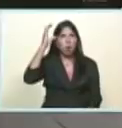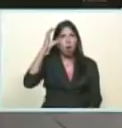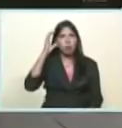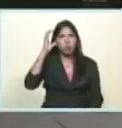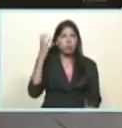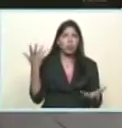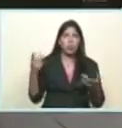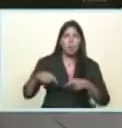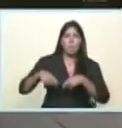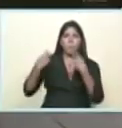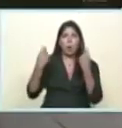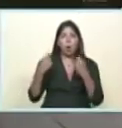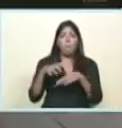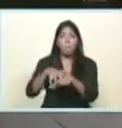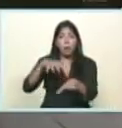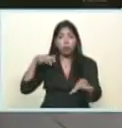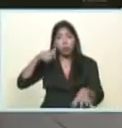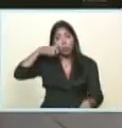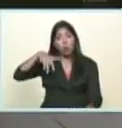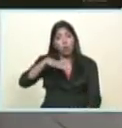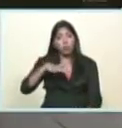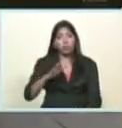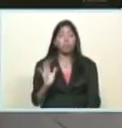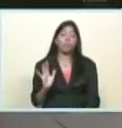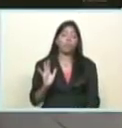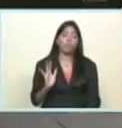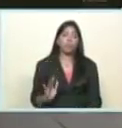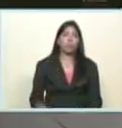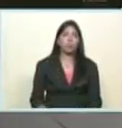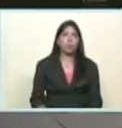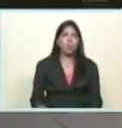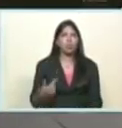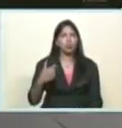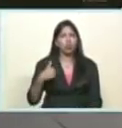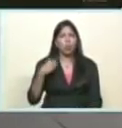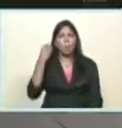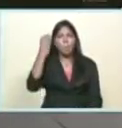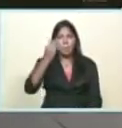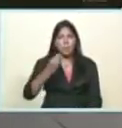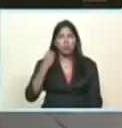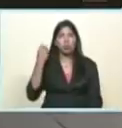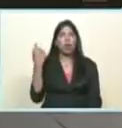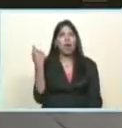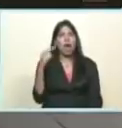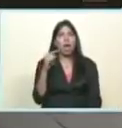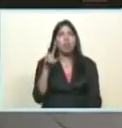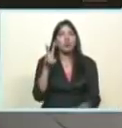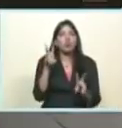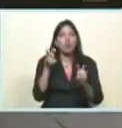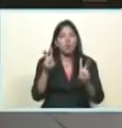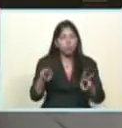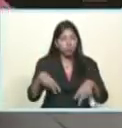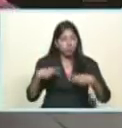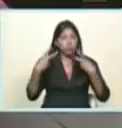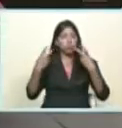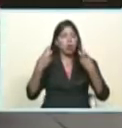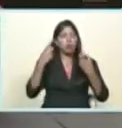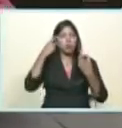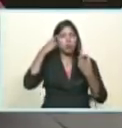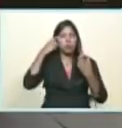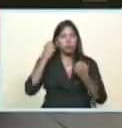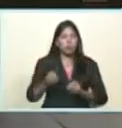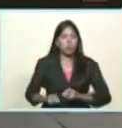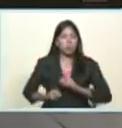de las grandes mayorías al contrario creo que ha surgido una conciencia renovada de un pueblo que